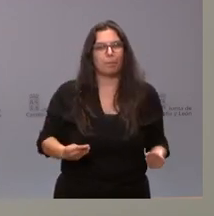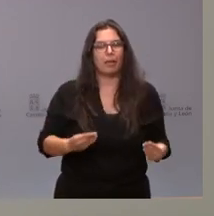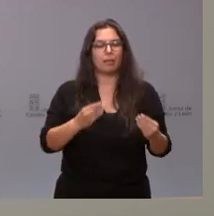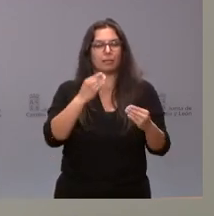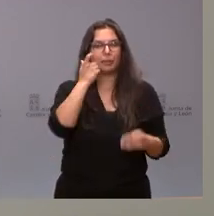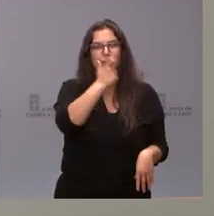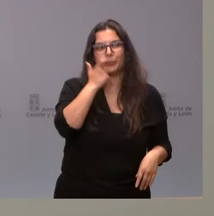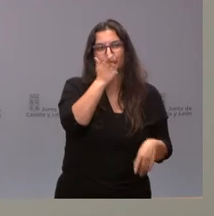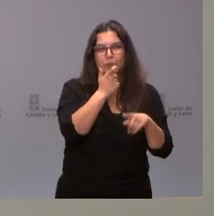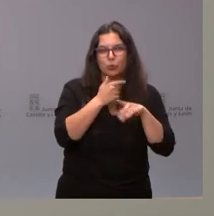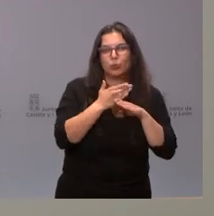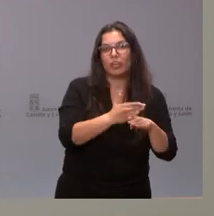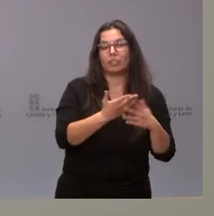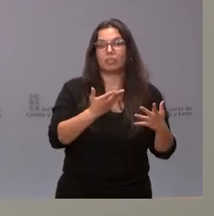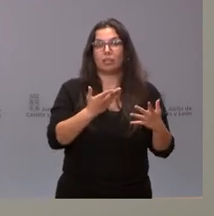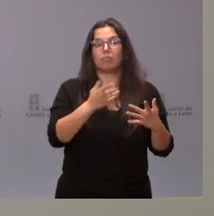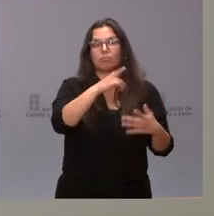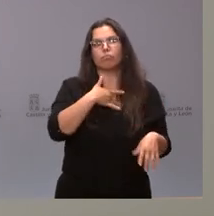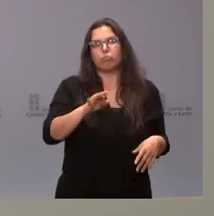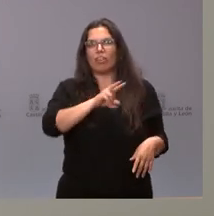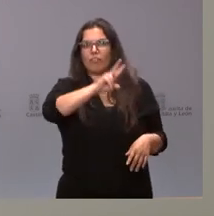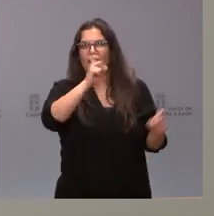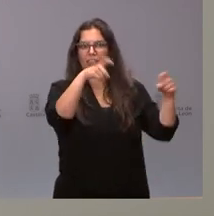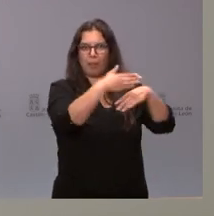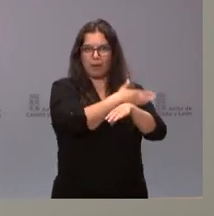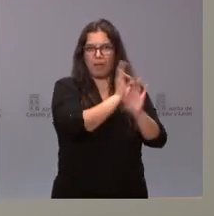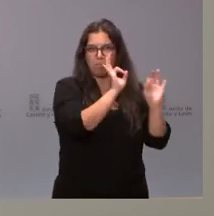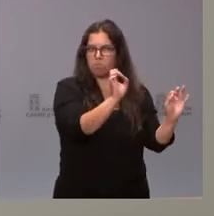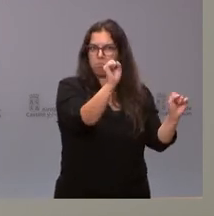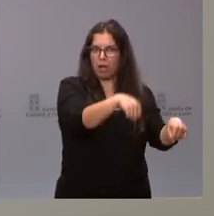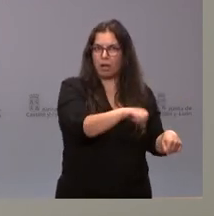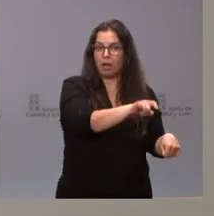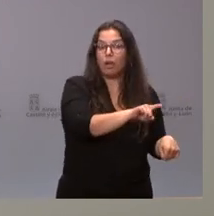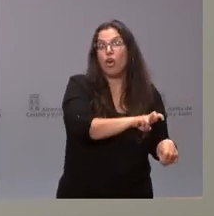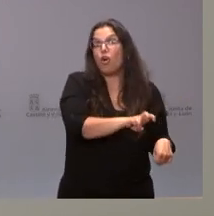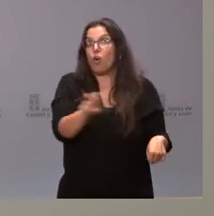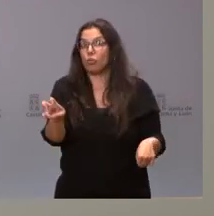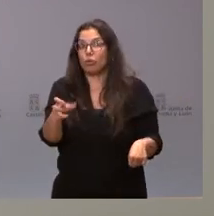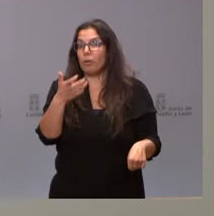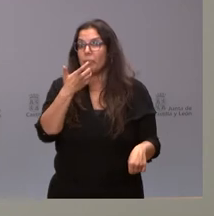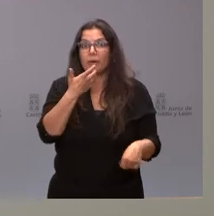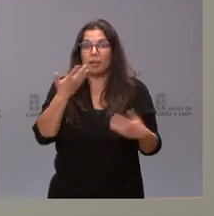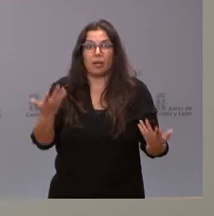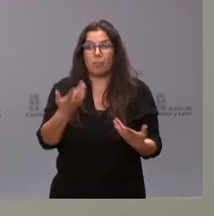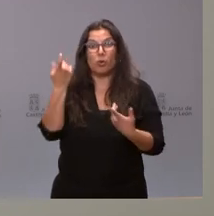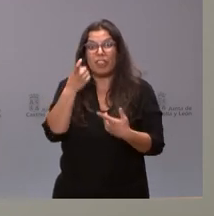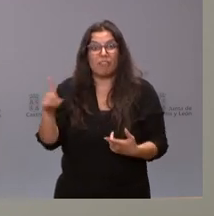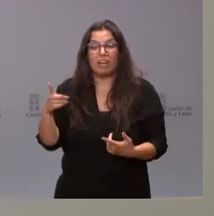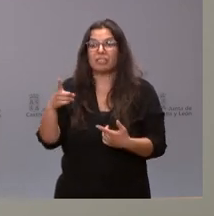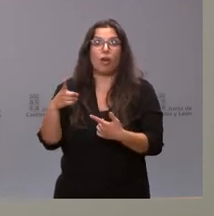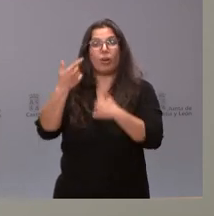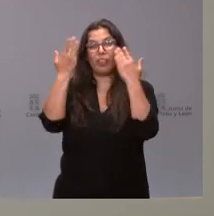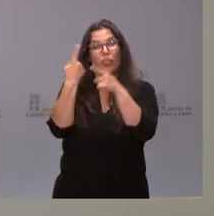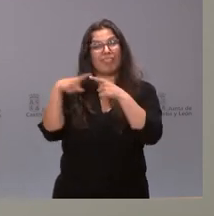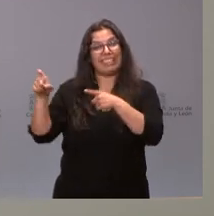el tiempo suficiente, se puede ser útil esa cita previa. Y en aquellos otros casos donde eso no sea necesario, pues quizá